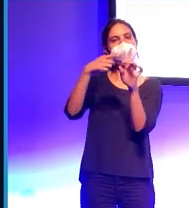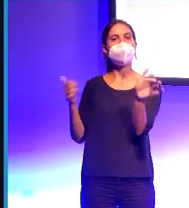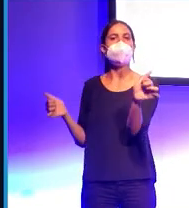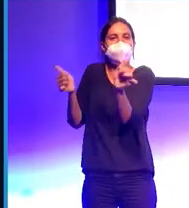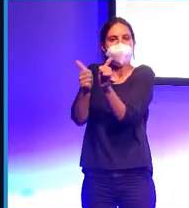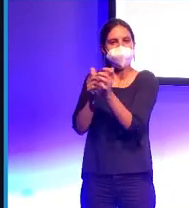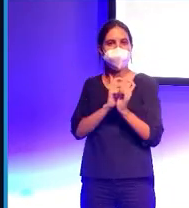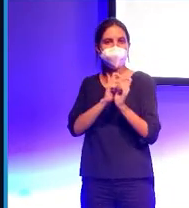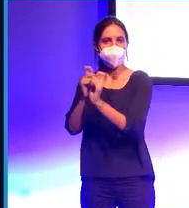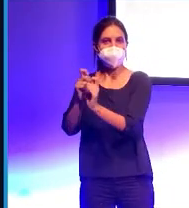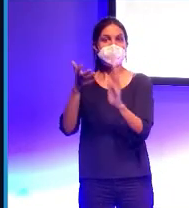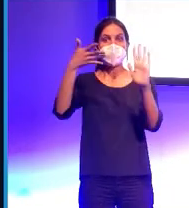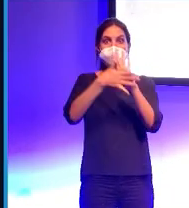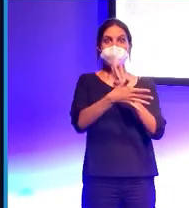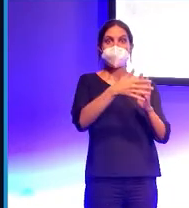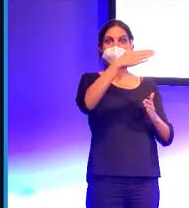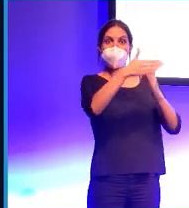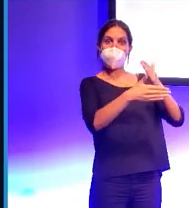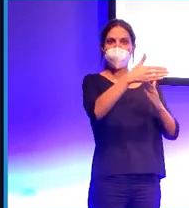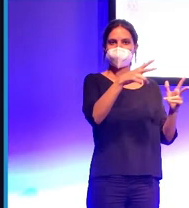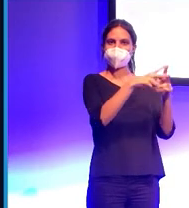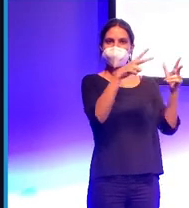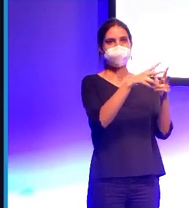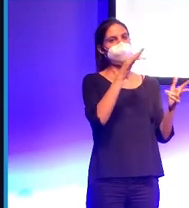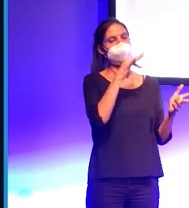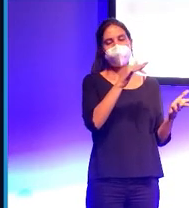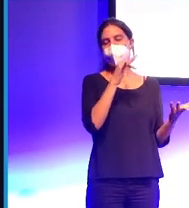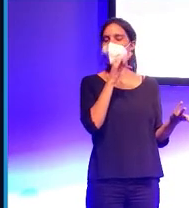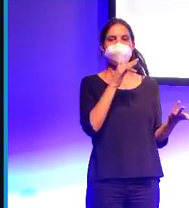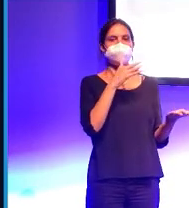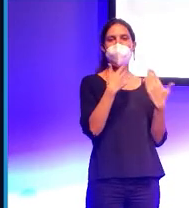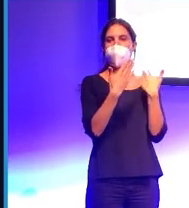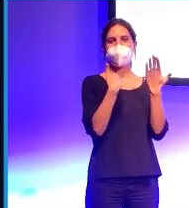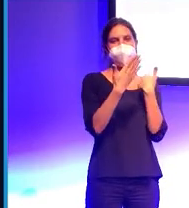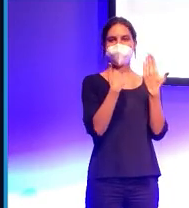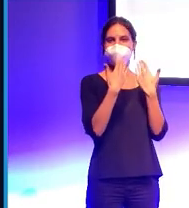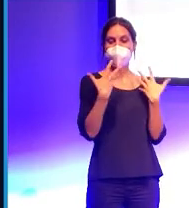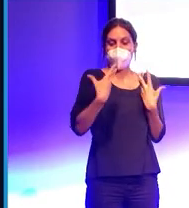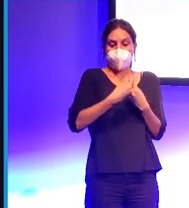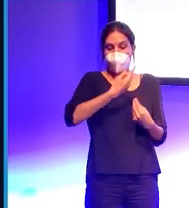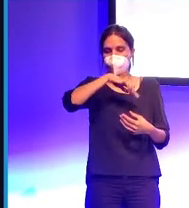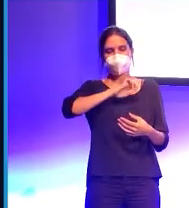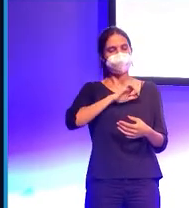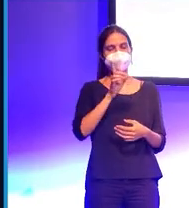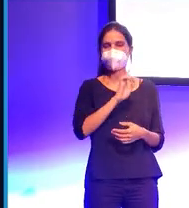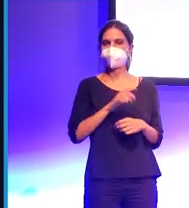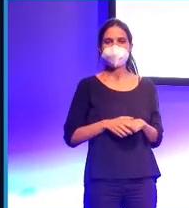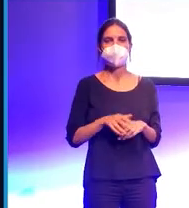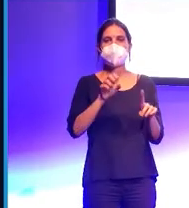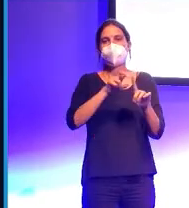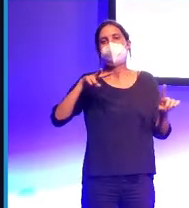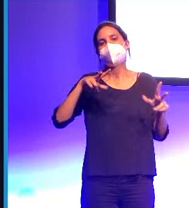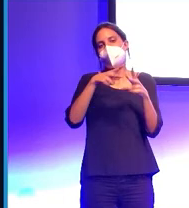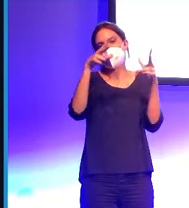nos están diciendo que estos robots sociales hoy en día aún no son capaces de mantener una conversación con nosotros de forma socialmente